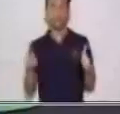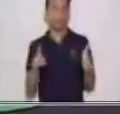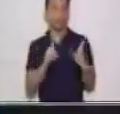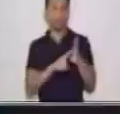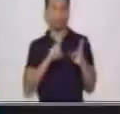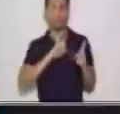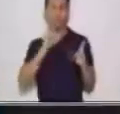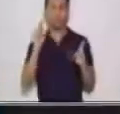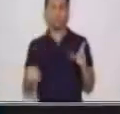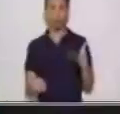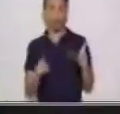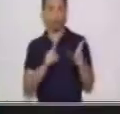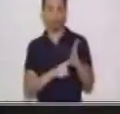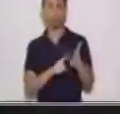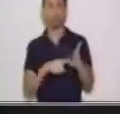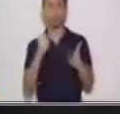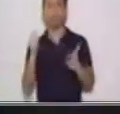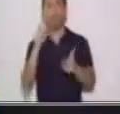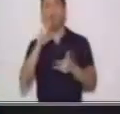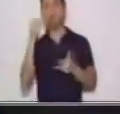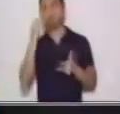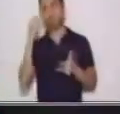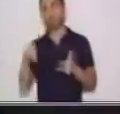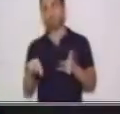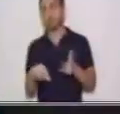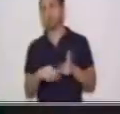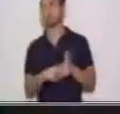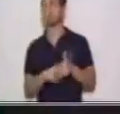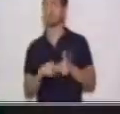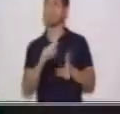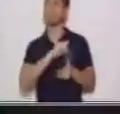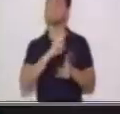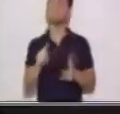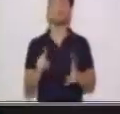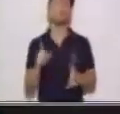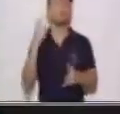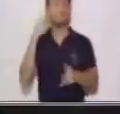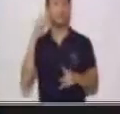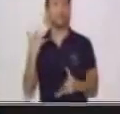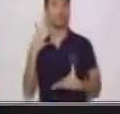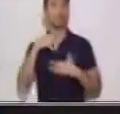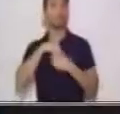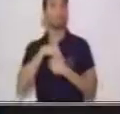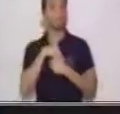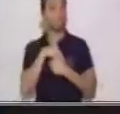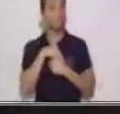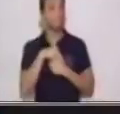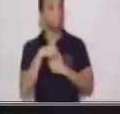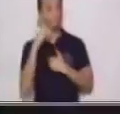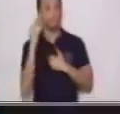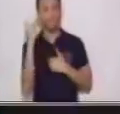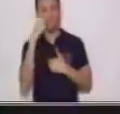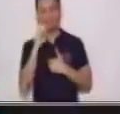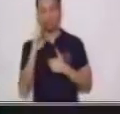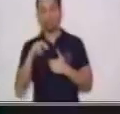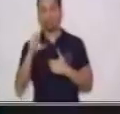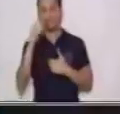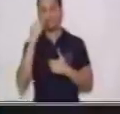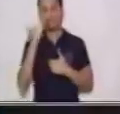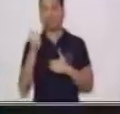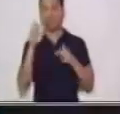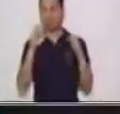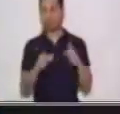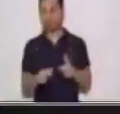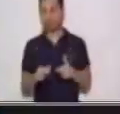estar y de acción. El verbo ser es de esencia o existencia. El verbo